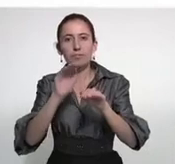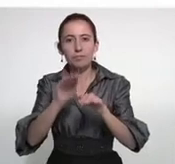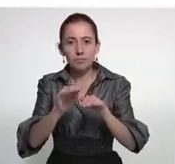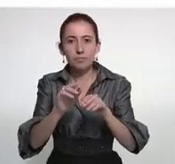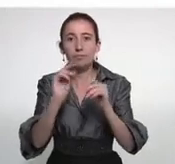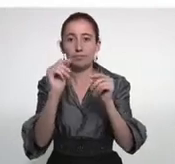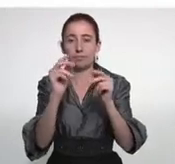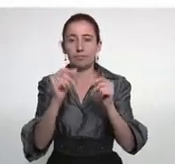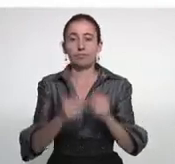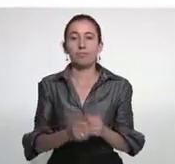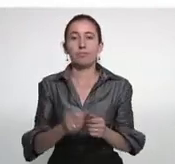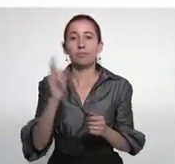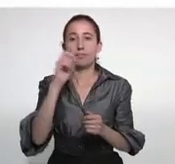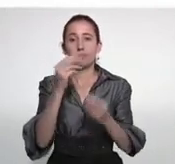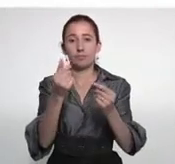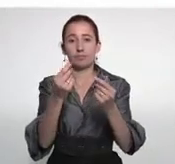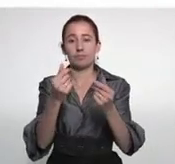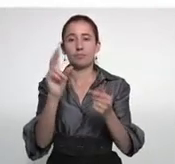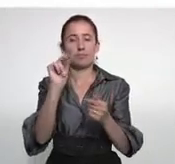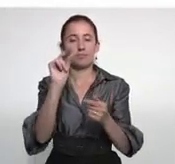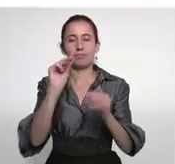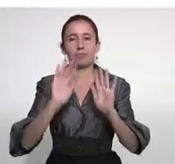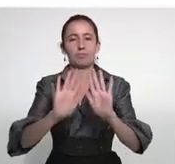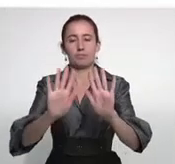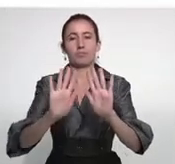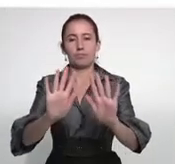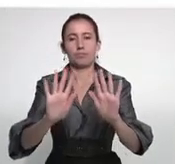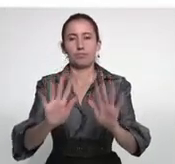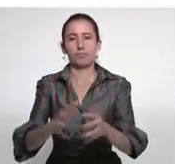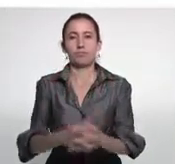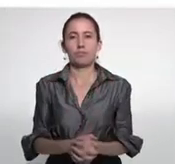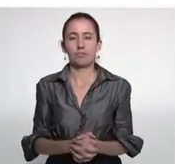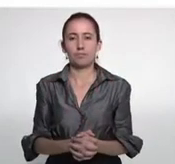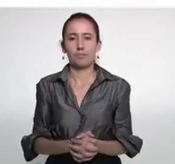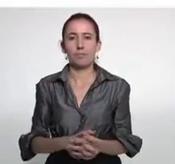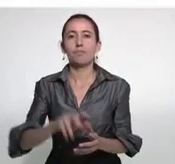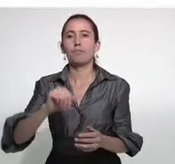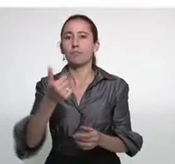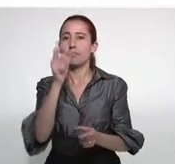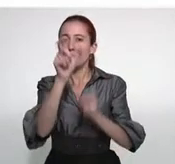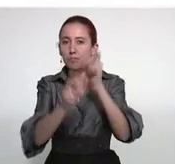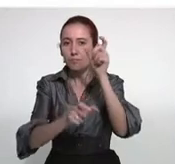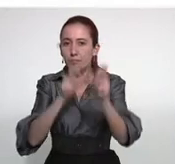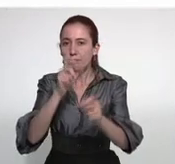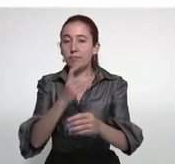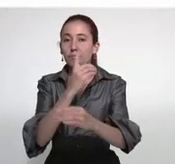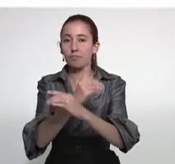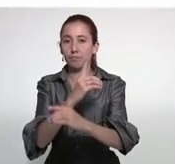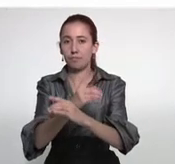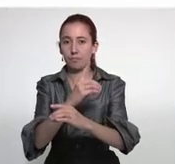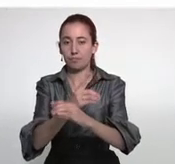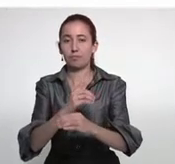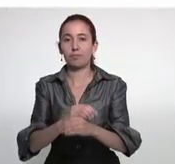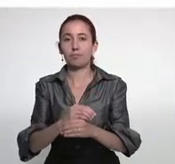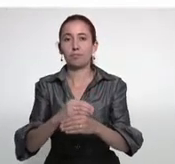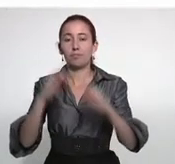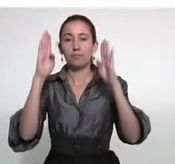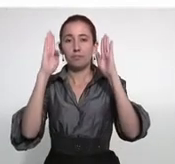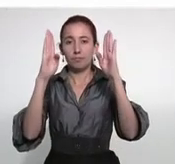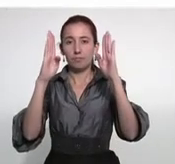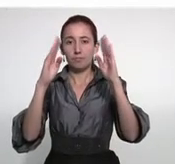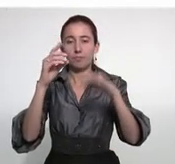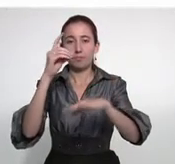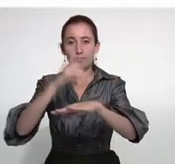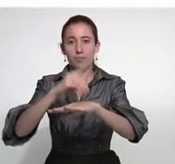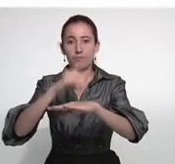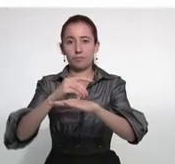si se requiere una caminata rápida, hágalo sin necesidad de empujarle. En el caso de que la persona con discapacidad requiera de atención